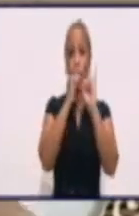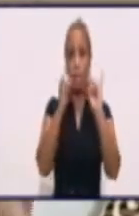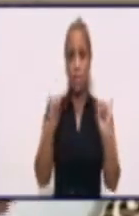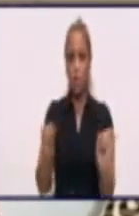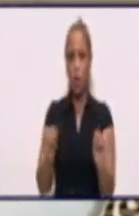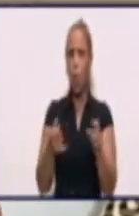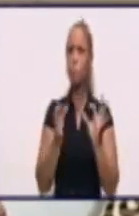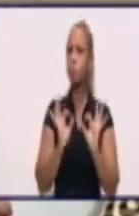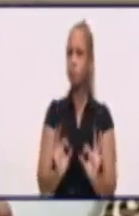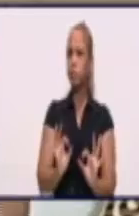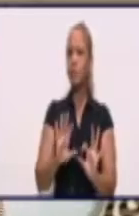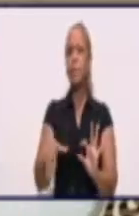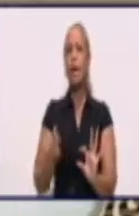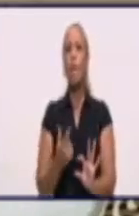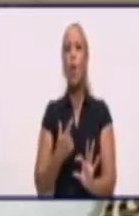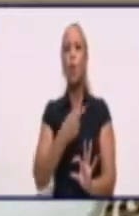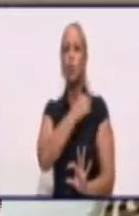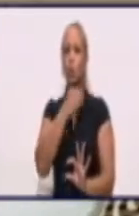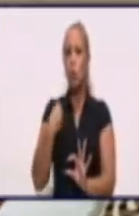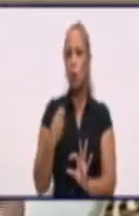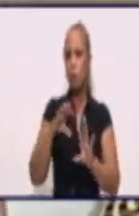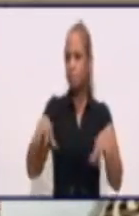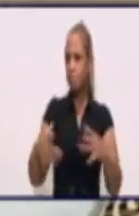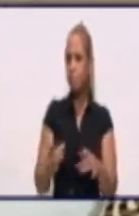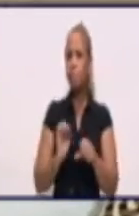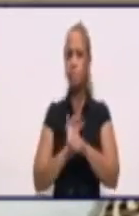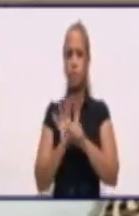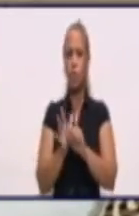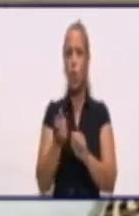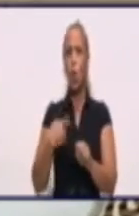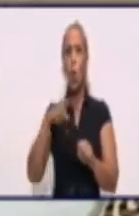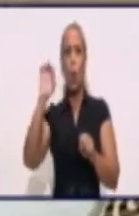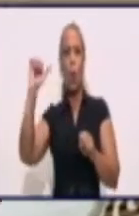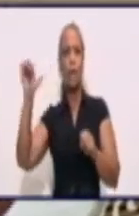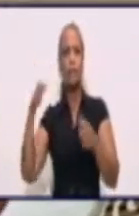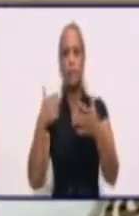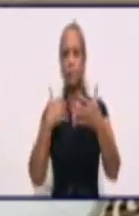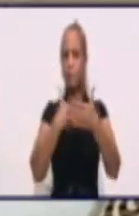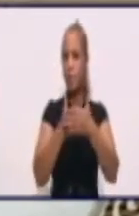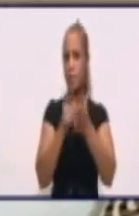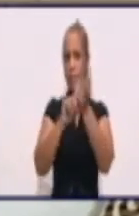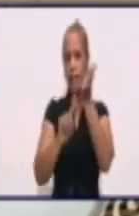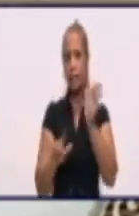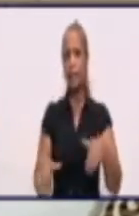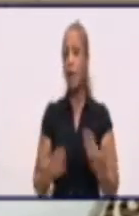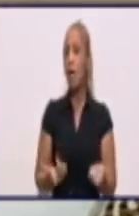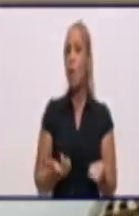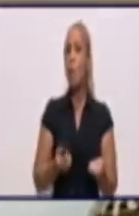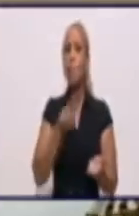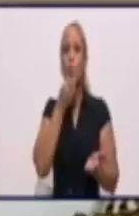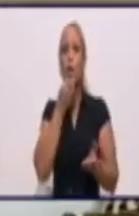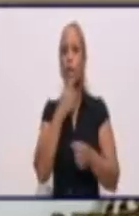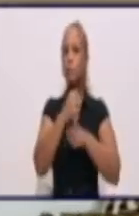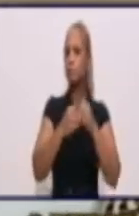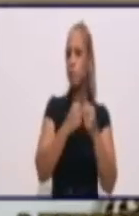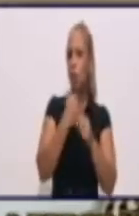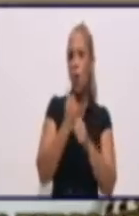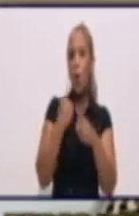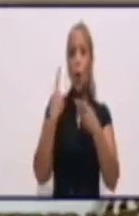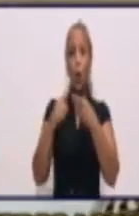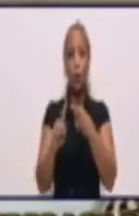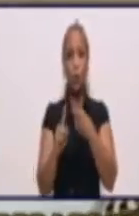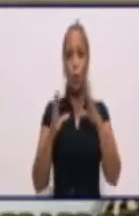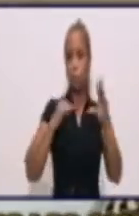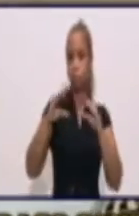con Kenia, que ya pasó por aquí, con Solís, que ya pasó por aquí, es diferente. Pueden usar otro tipo de conversación que no